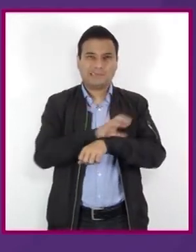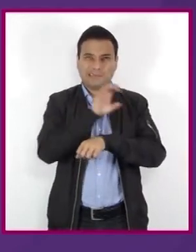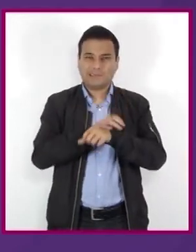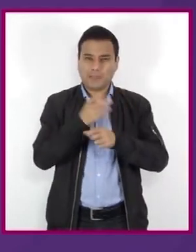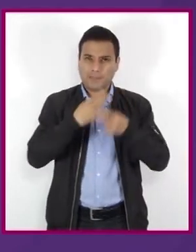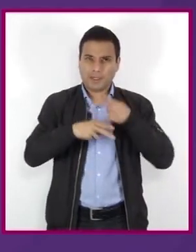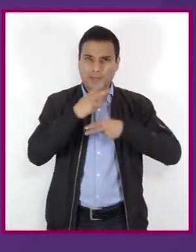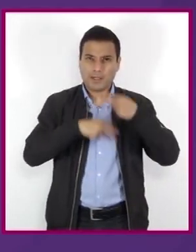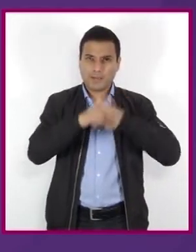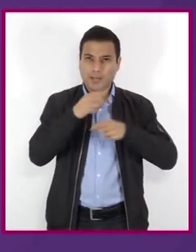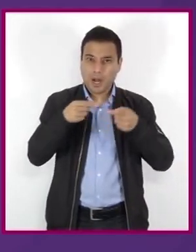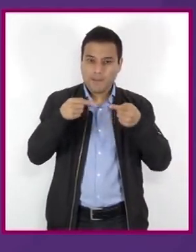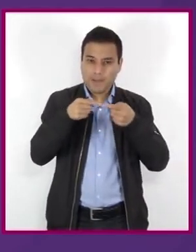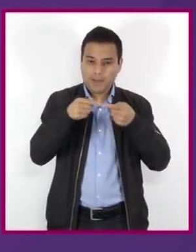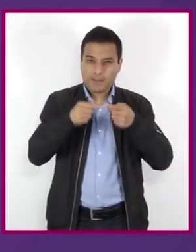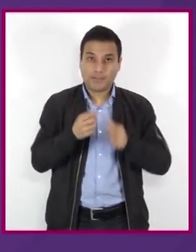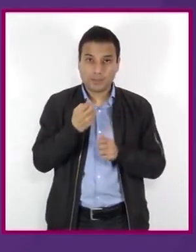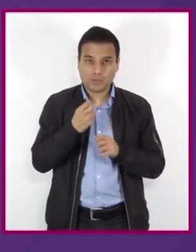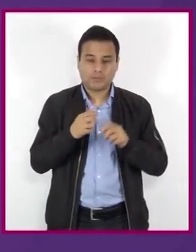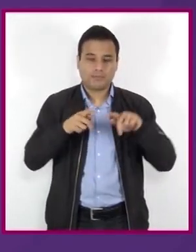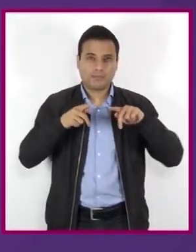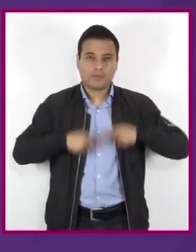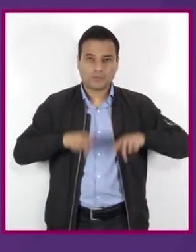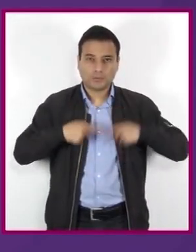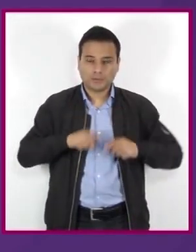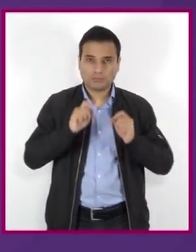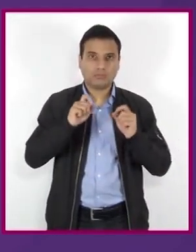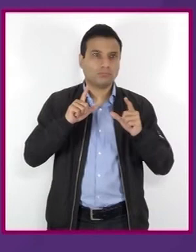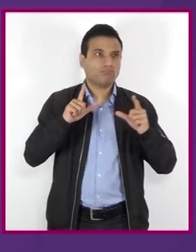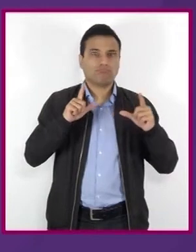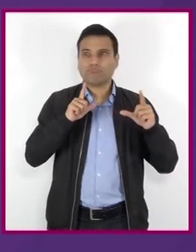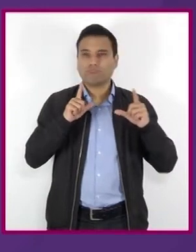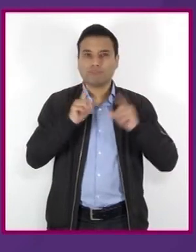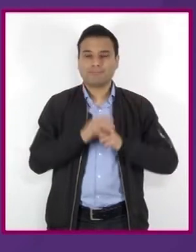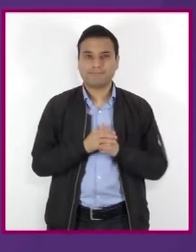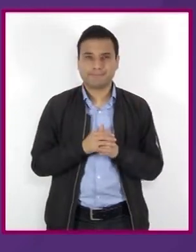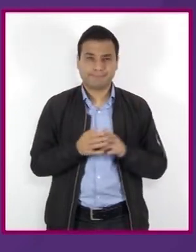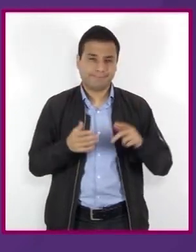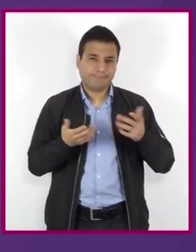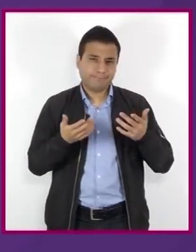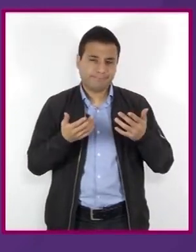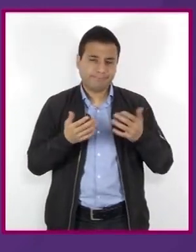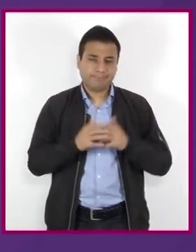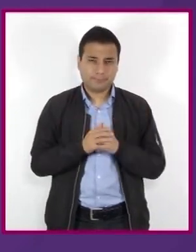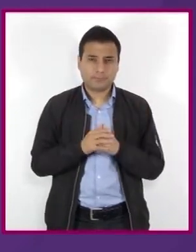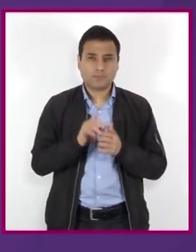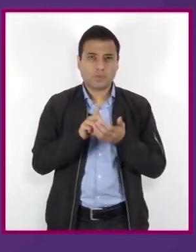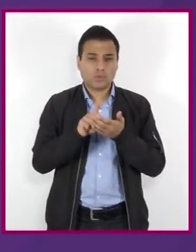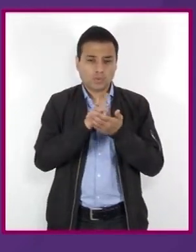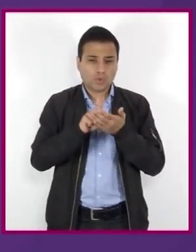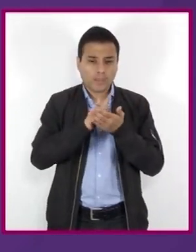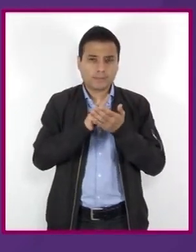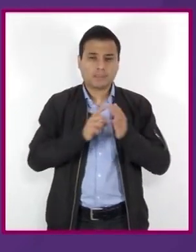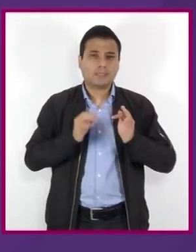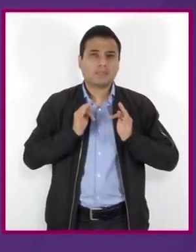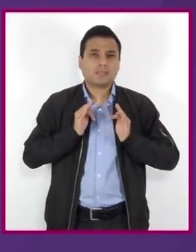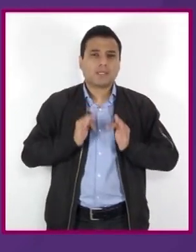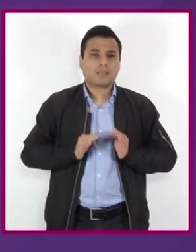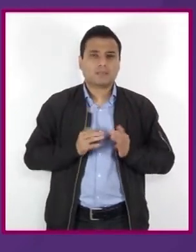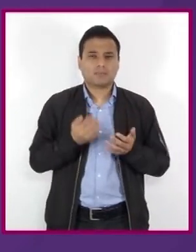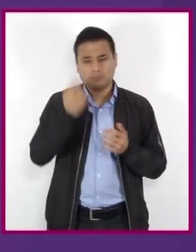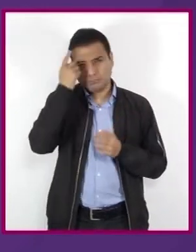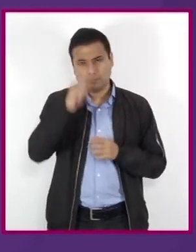Esto pone en alerta a la persona. Las sustancias de las drogas tranquilizantes interfieren en la producción de